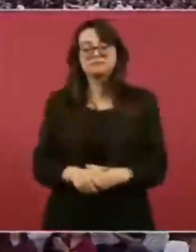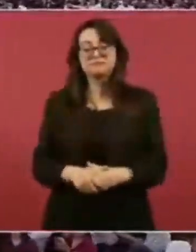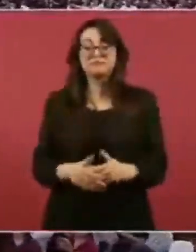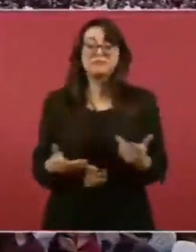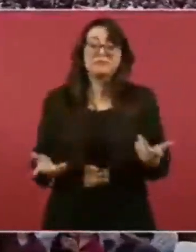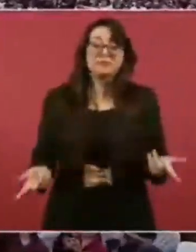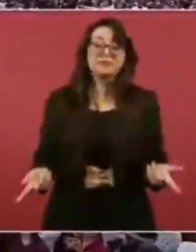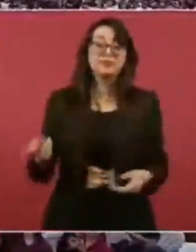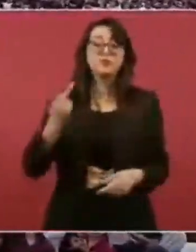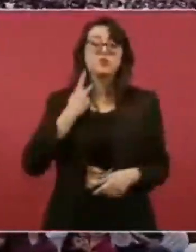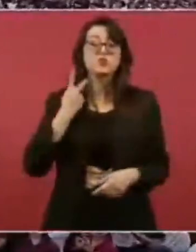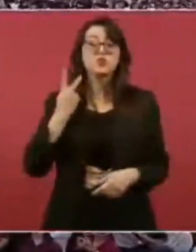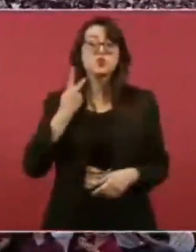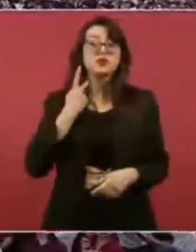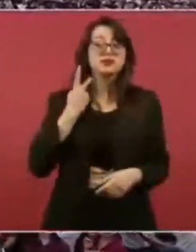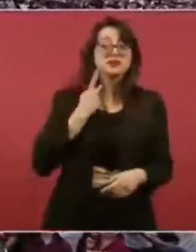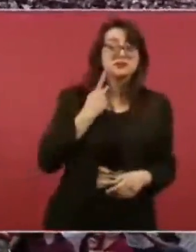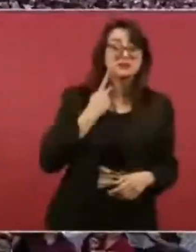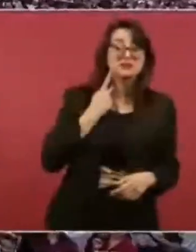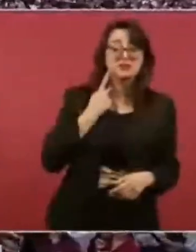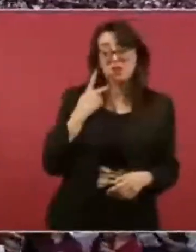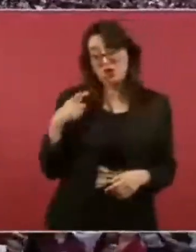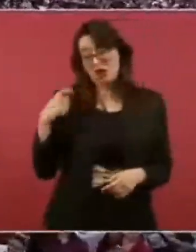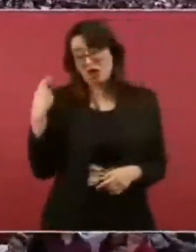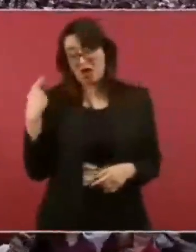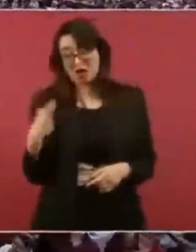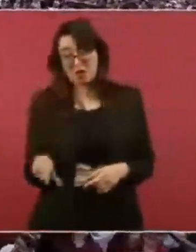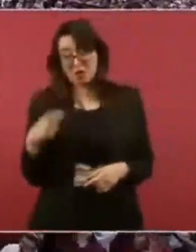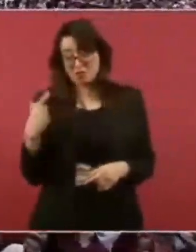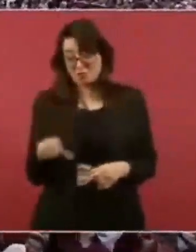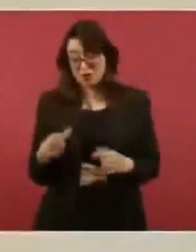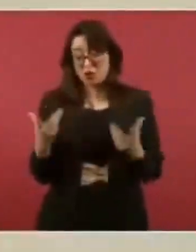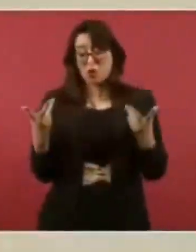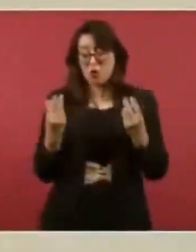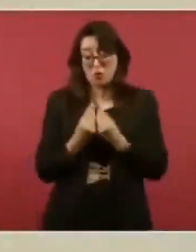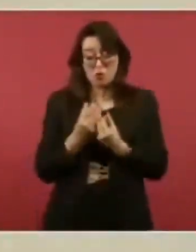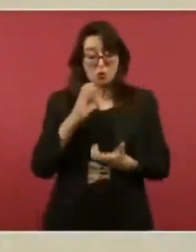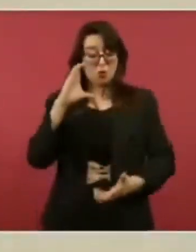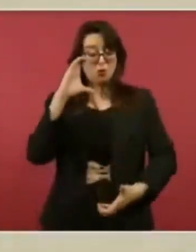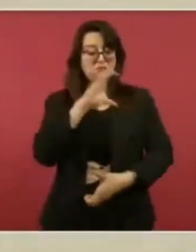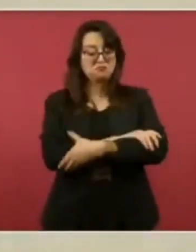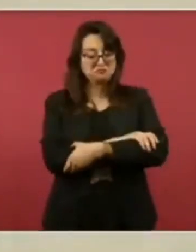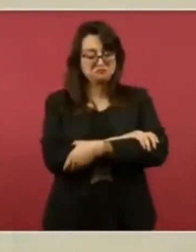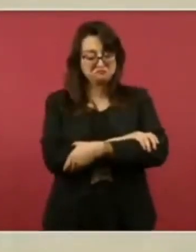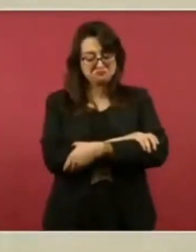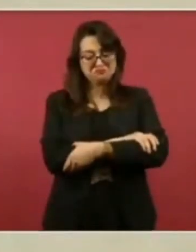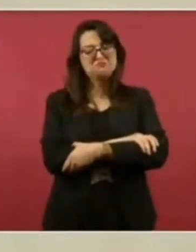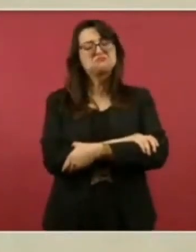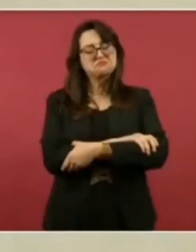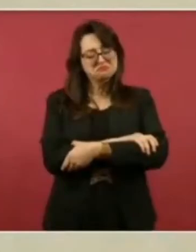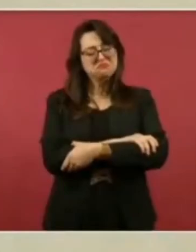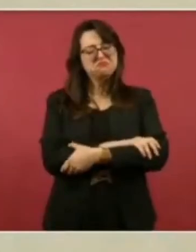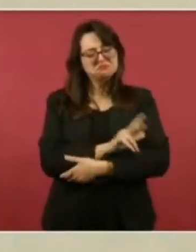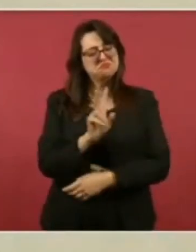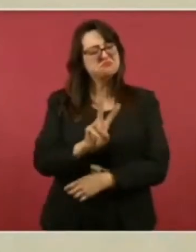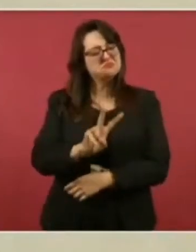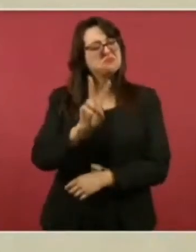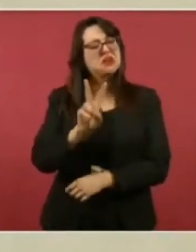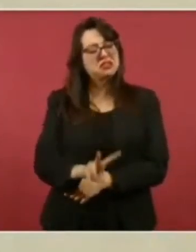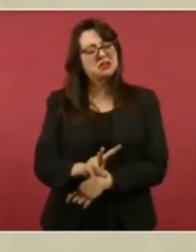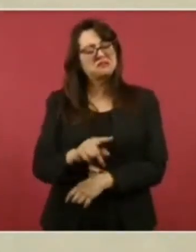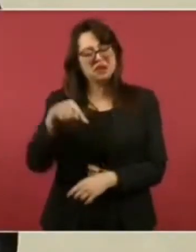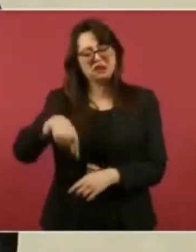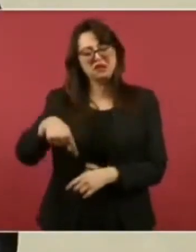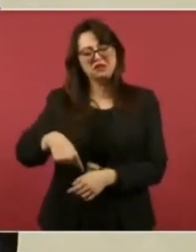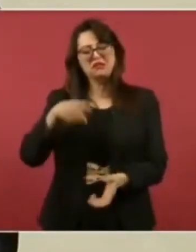político y el poder económico tal vez evitó la guerra civil y mantuvo